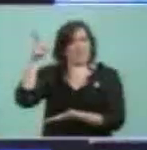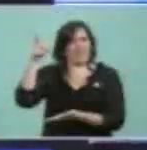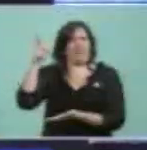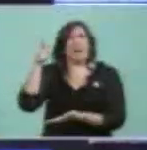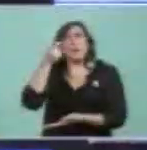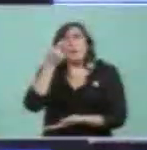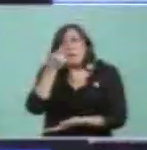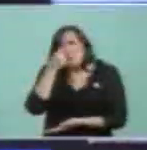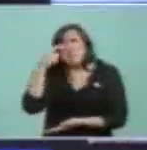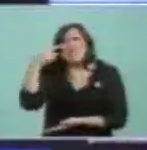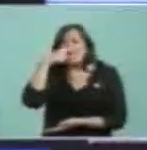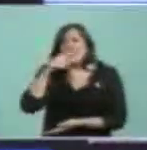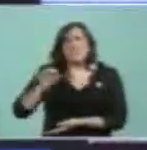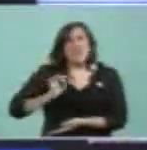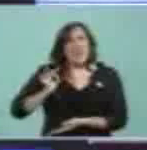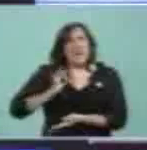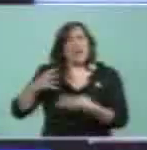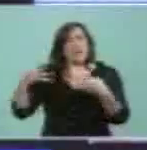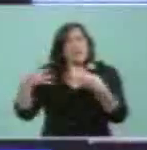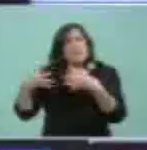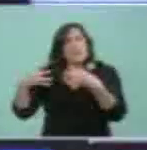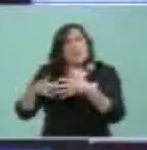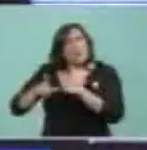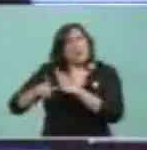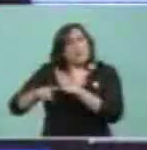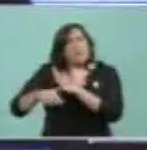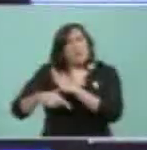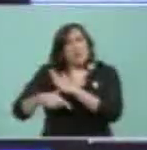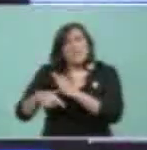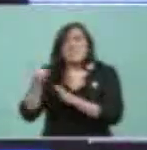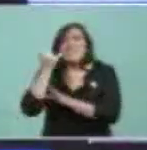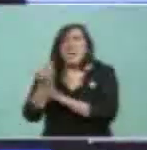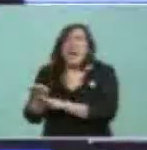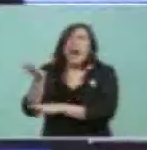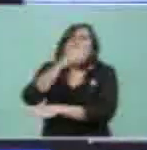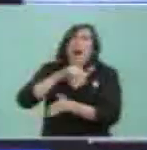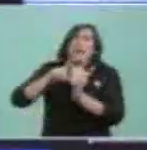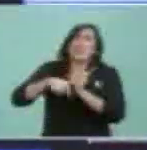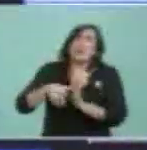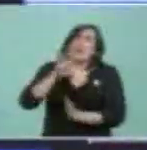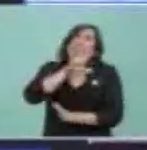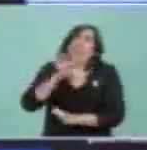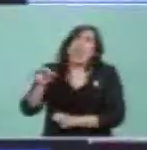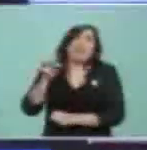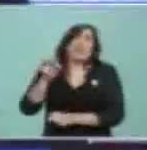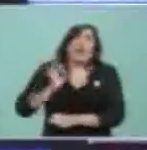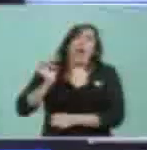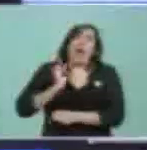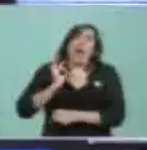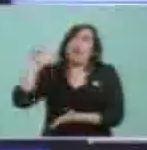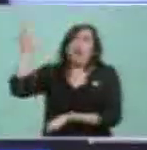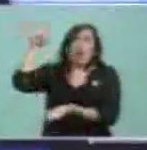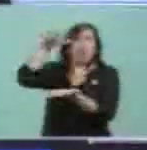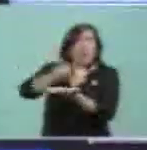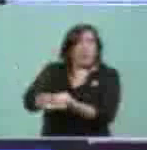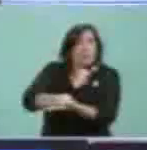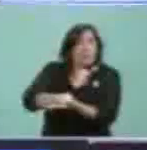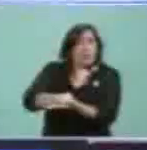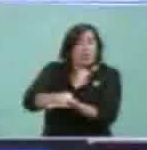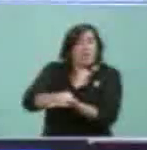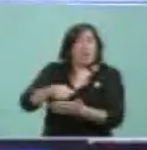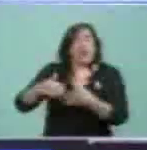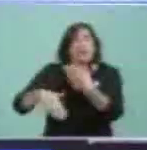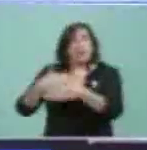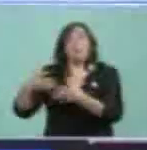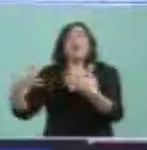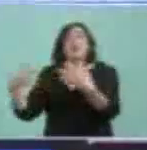27 años de guerra civil después de 500 años de dominación colonial. El territorio está todavía todo